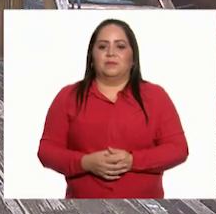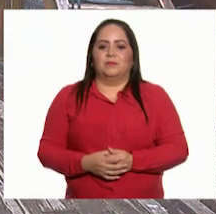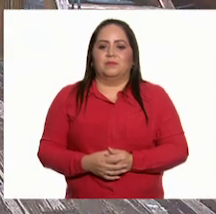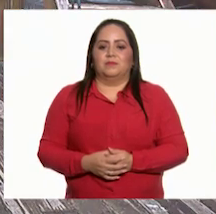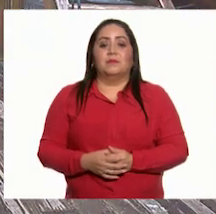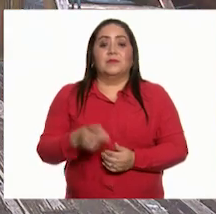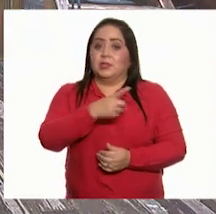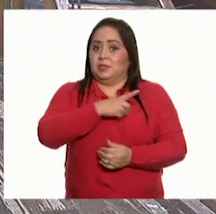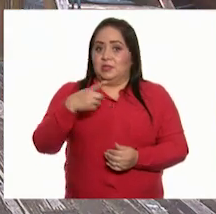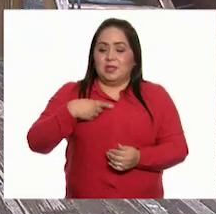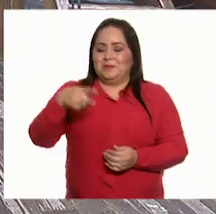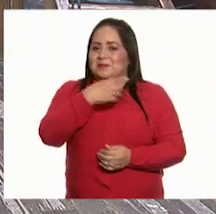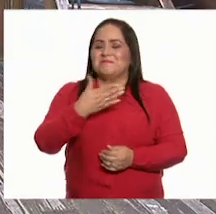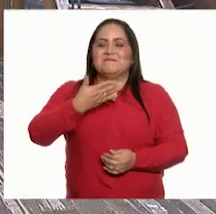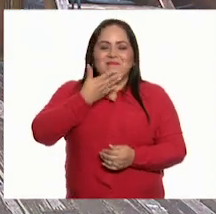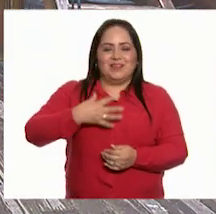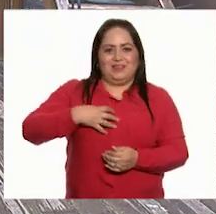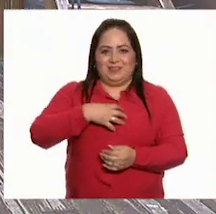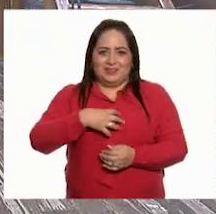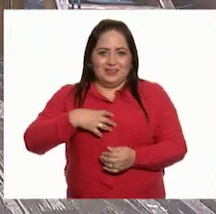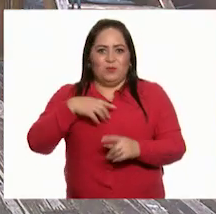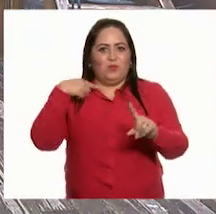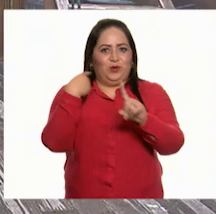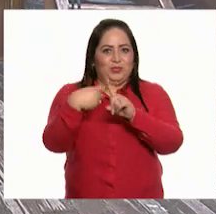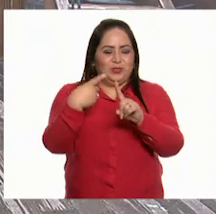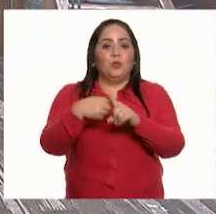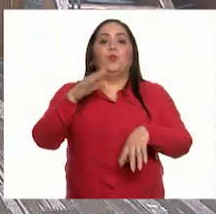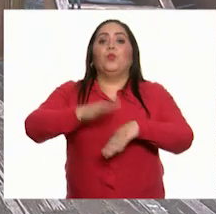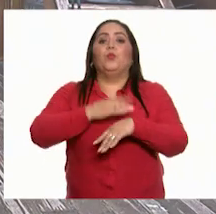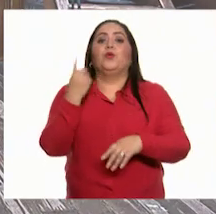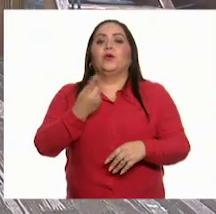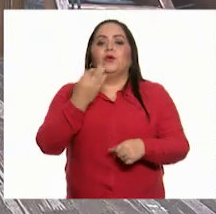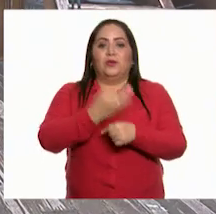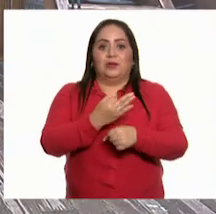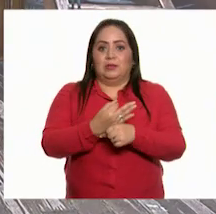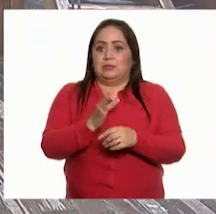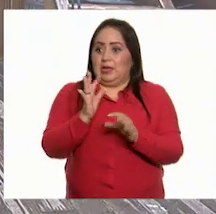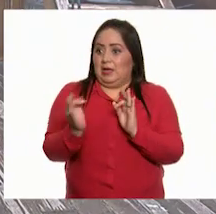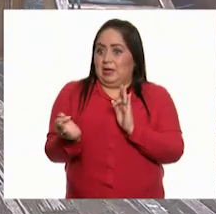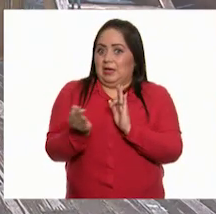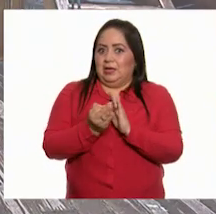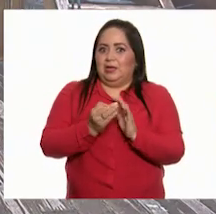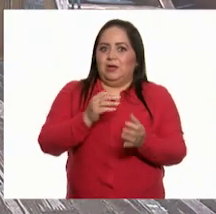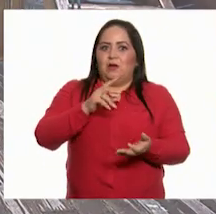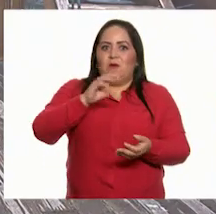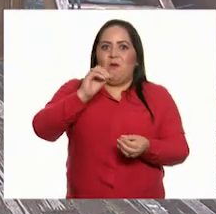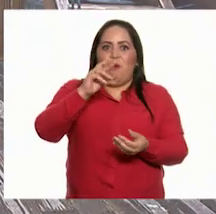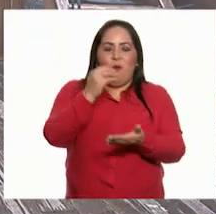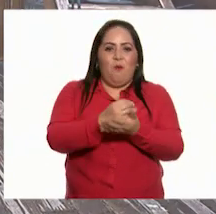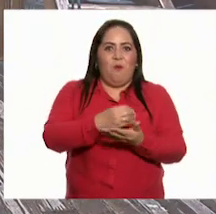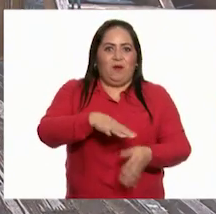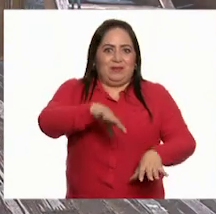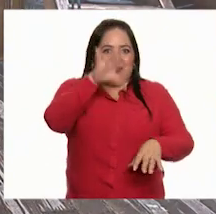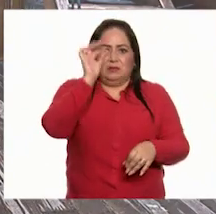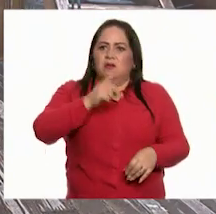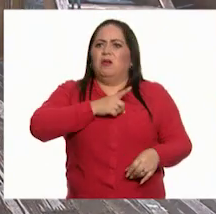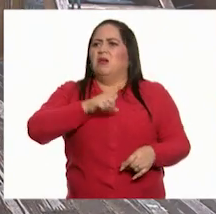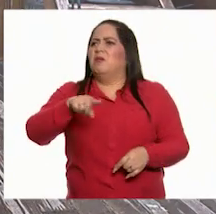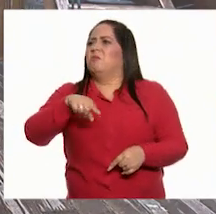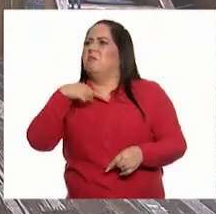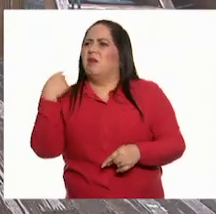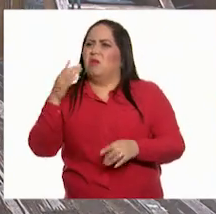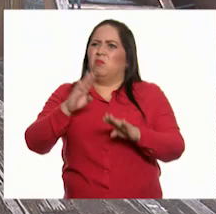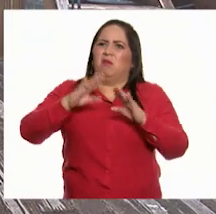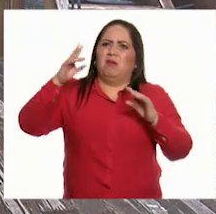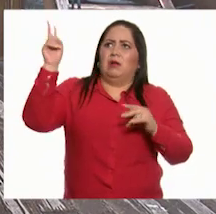Debemos de estar de buen ánimo Y con sentimientos positivos Ya que nos encontramos tan cerca del tesoro Y no debemos dejarnos vencer Por ninguna